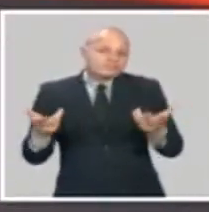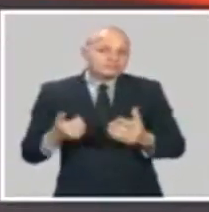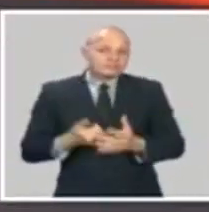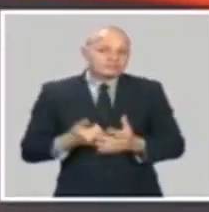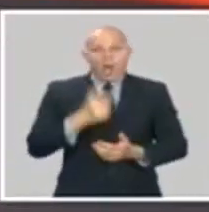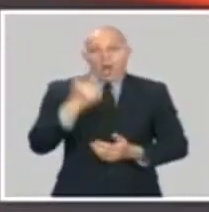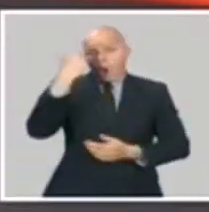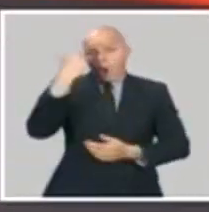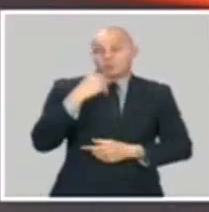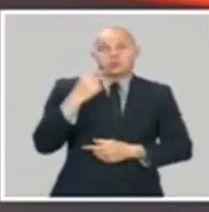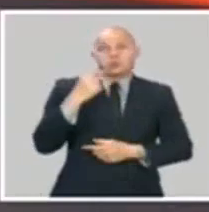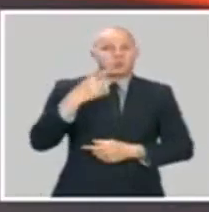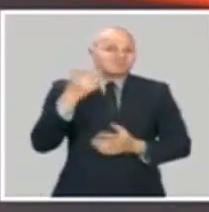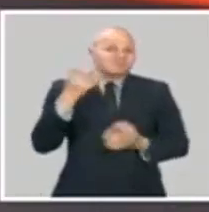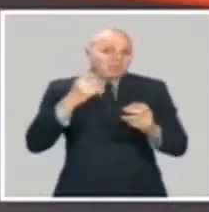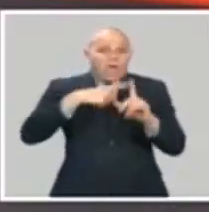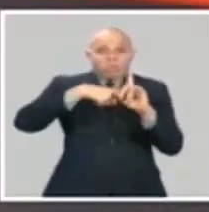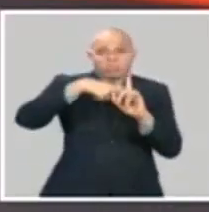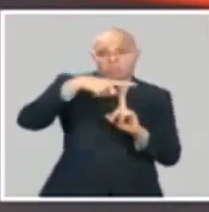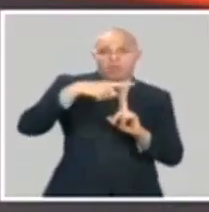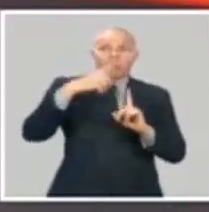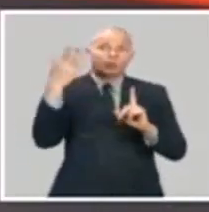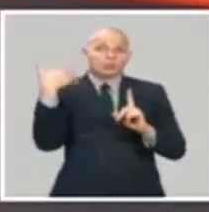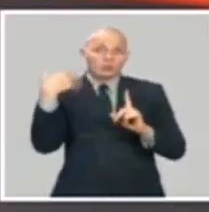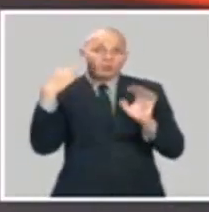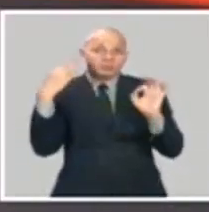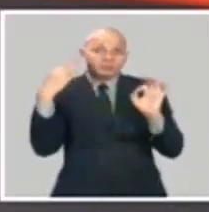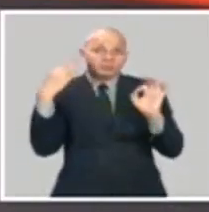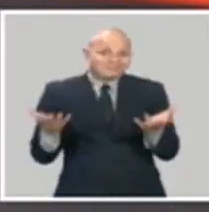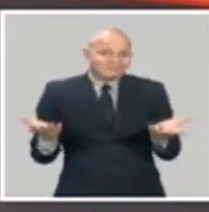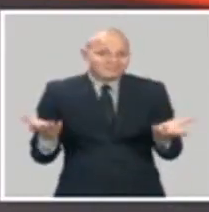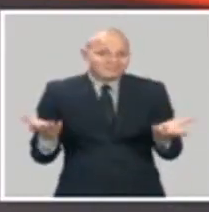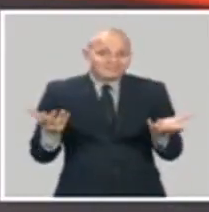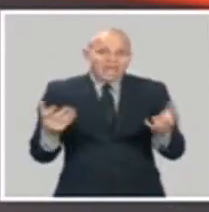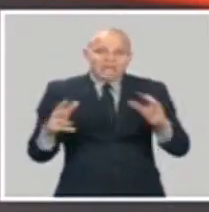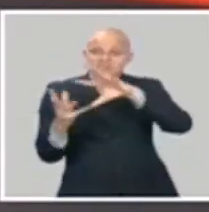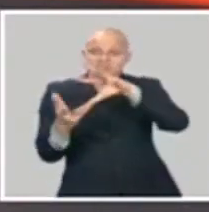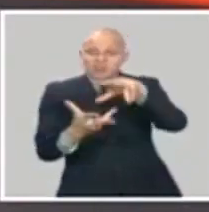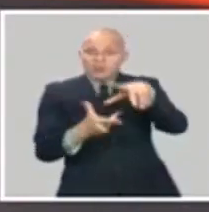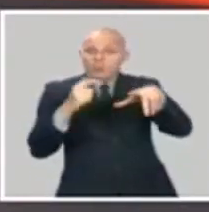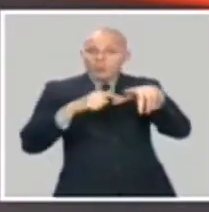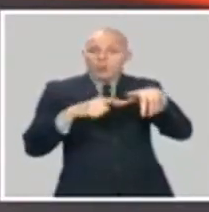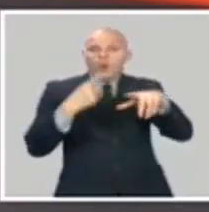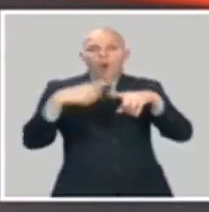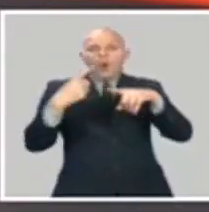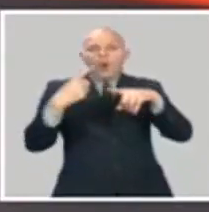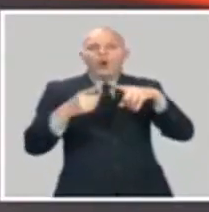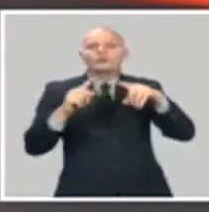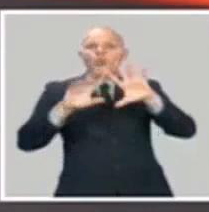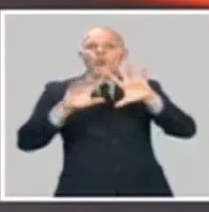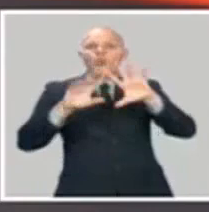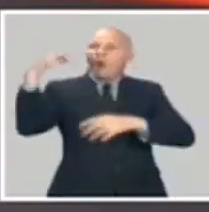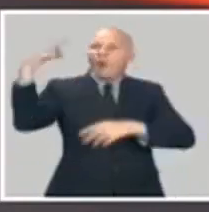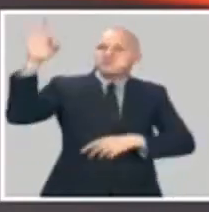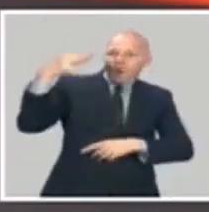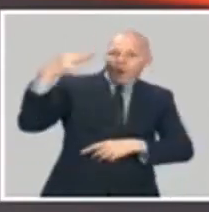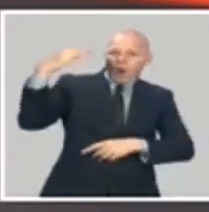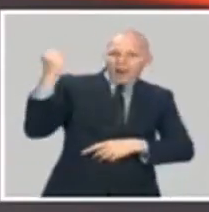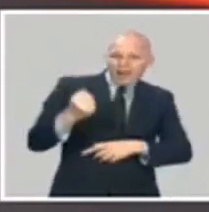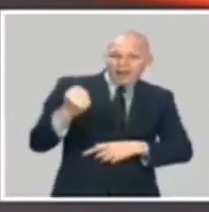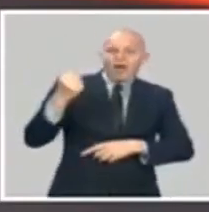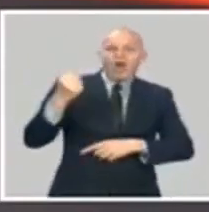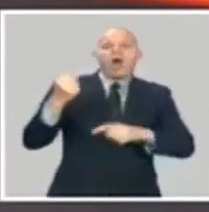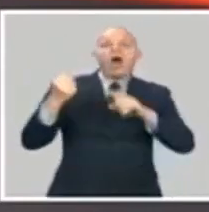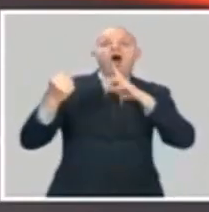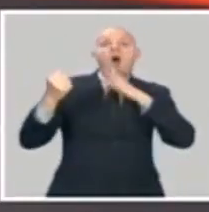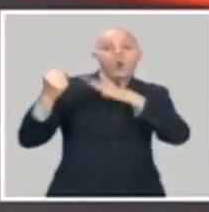basado fundamentalmente o como consecuencia fundamental del incremento de la temperatura superficial del mar en el Océano Atlántico, que es un cambio